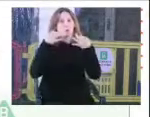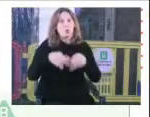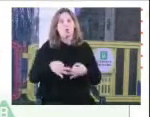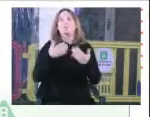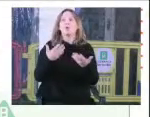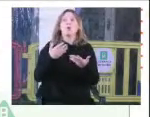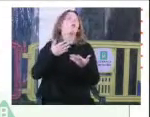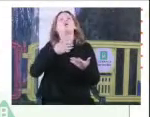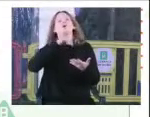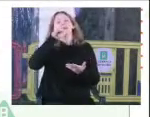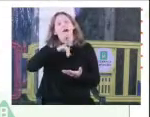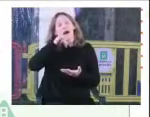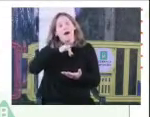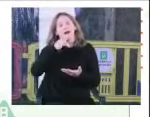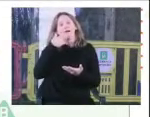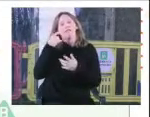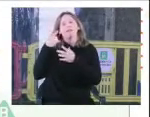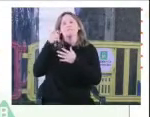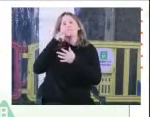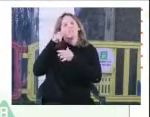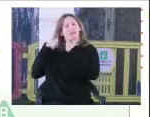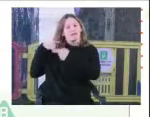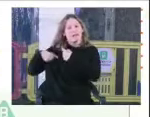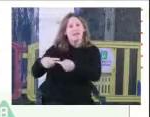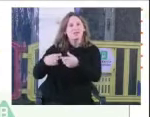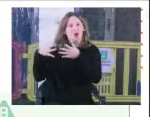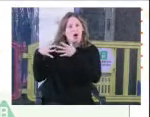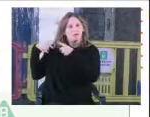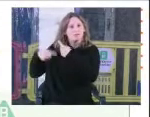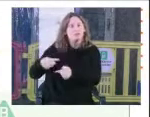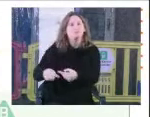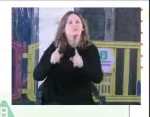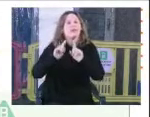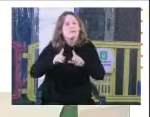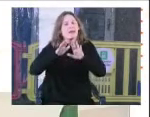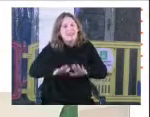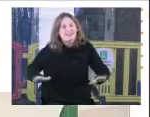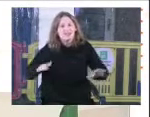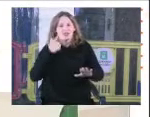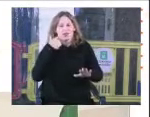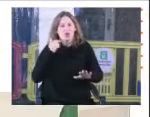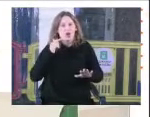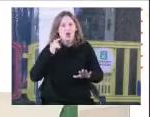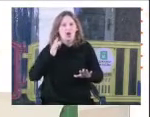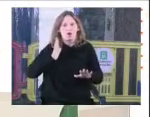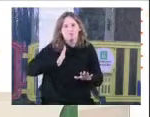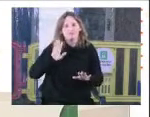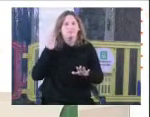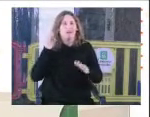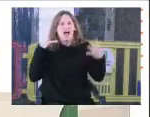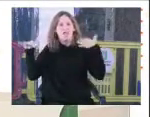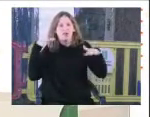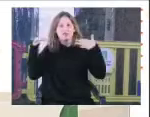esos relatos a través de generaciones y el espacio también para niños y niñas y adolescentes quienes fueron en ese periodo